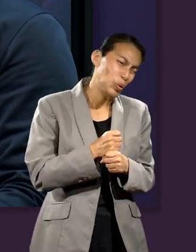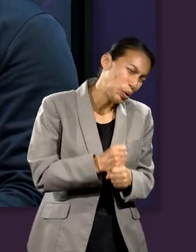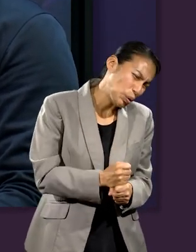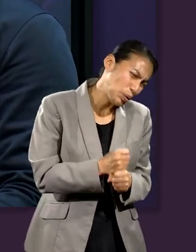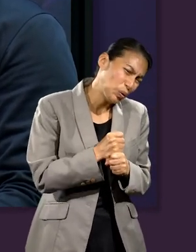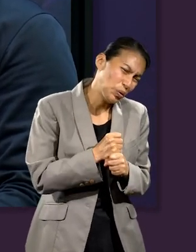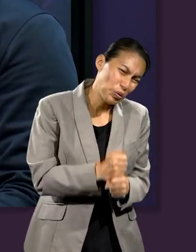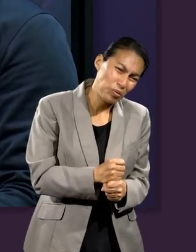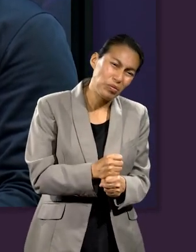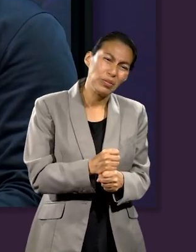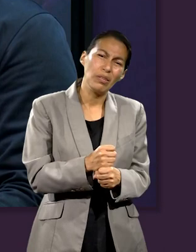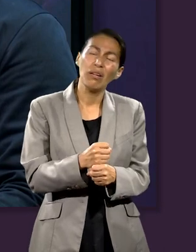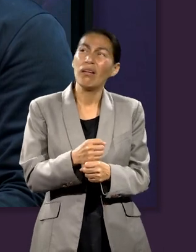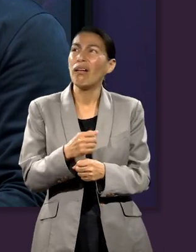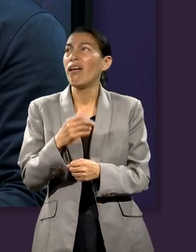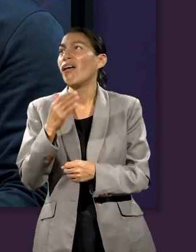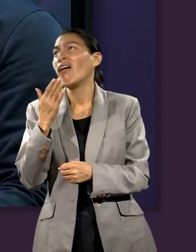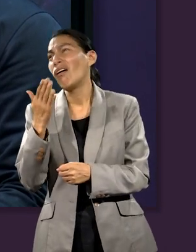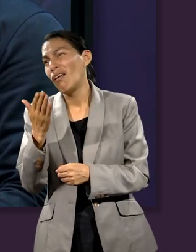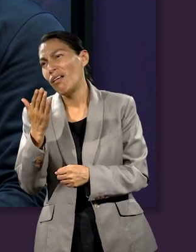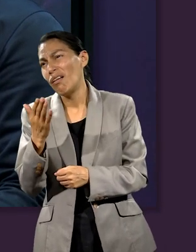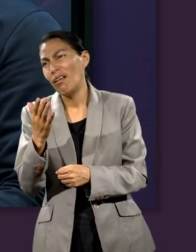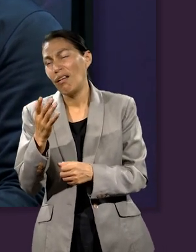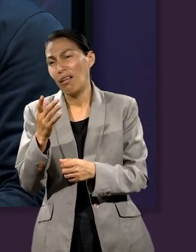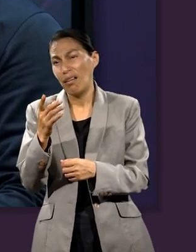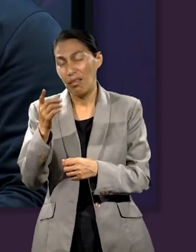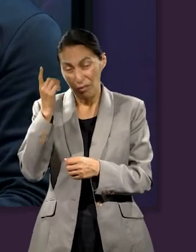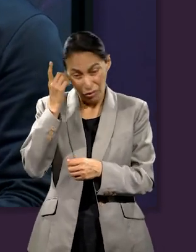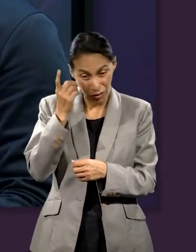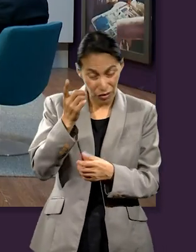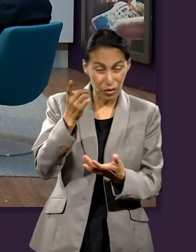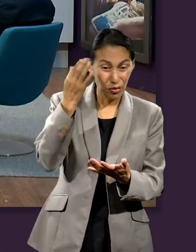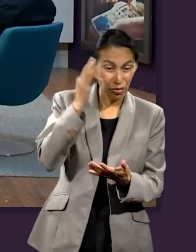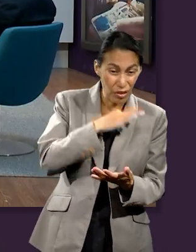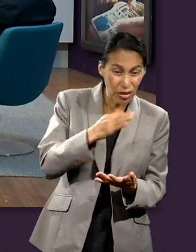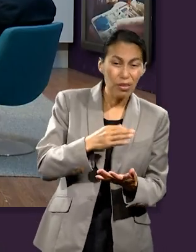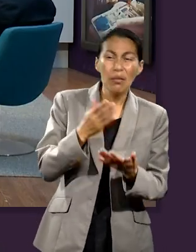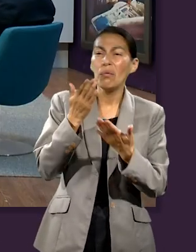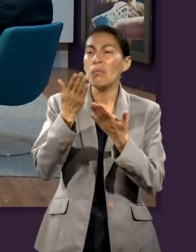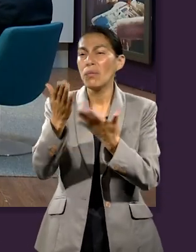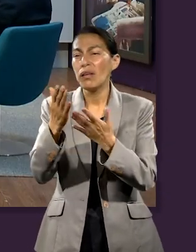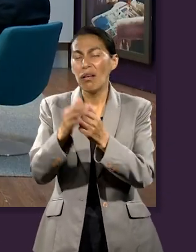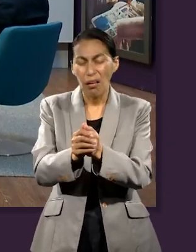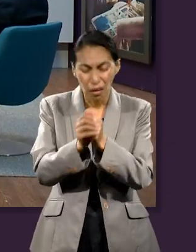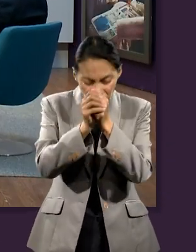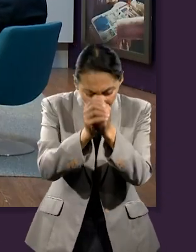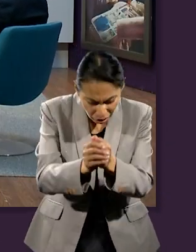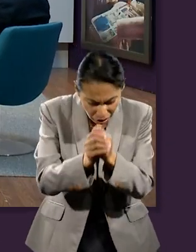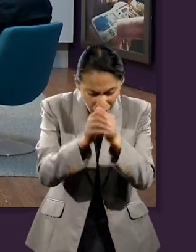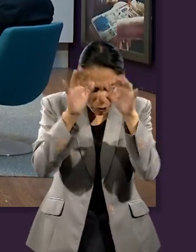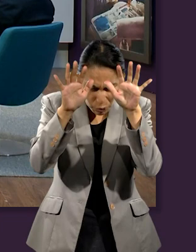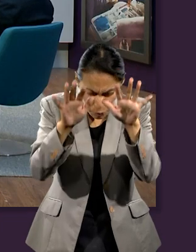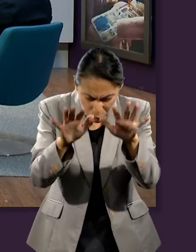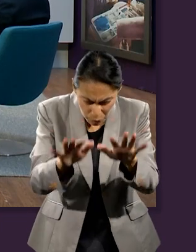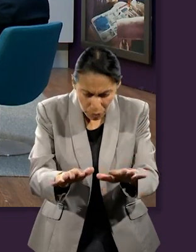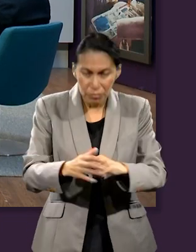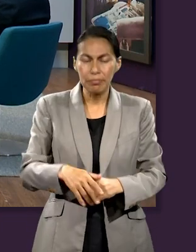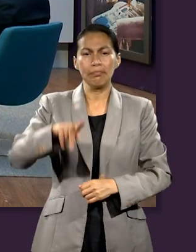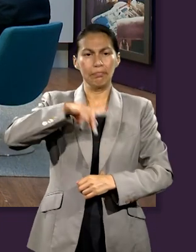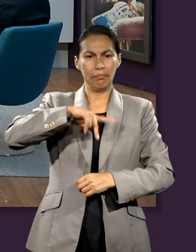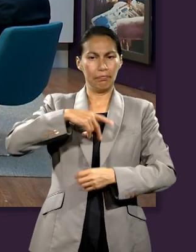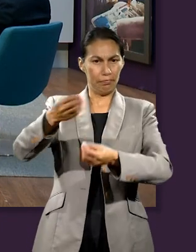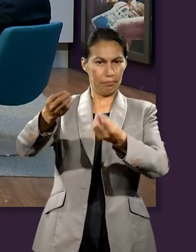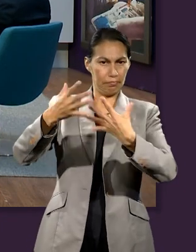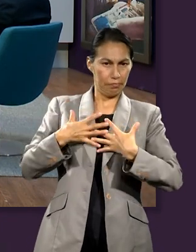como para pedir el favor a los dioses. Interceder a los dioses para que hagan